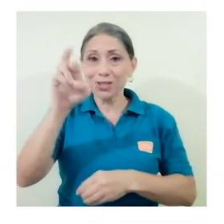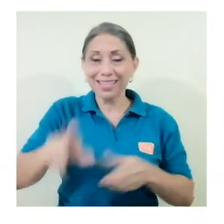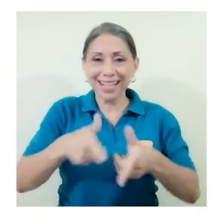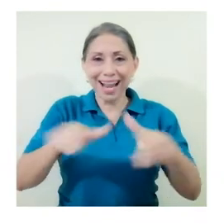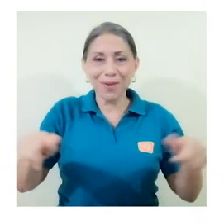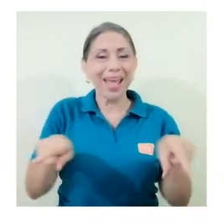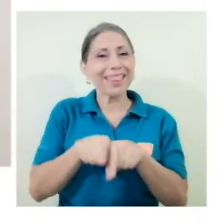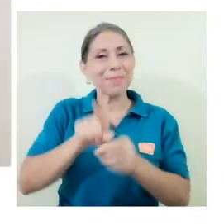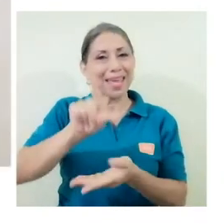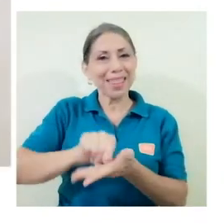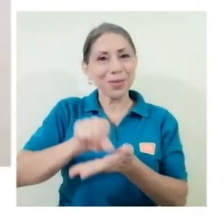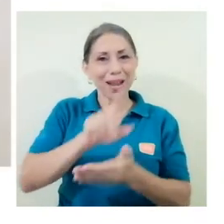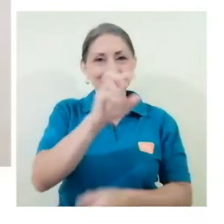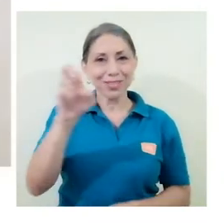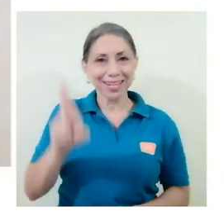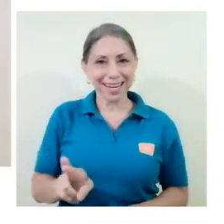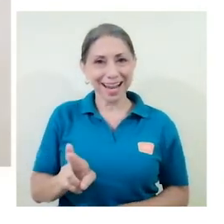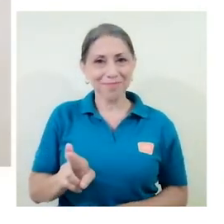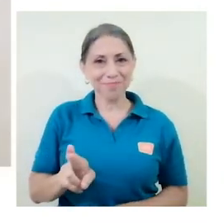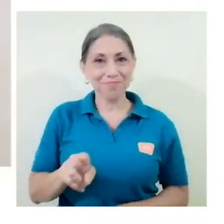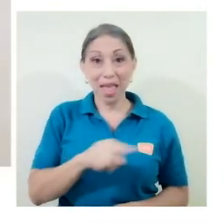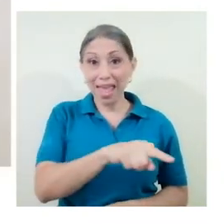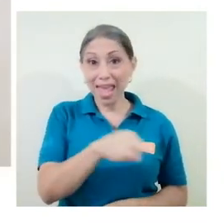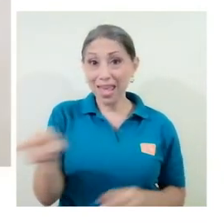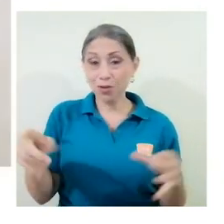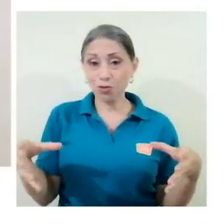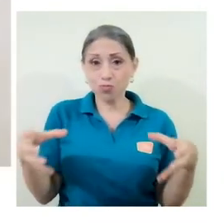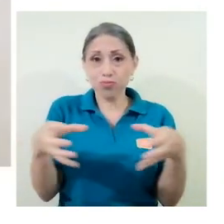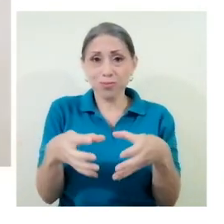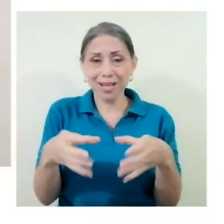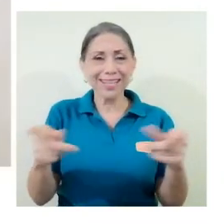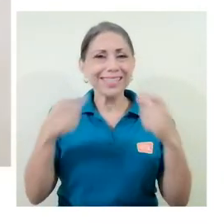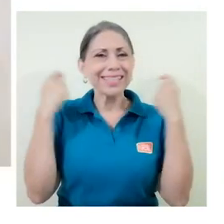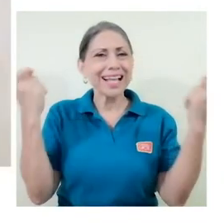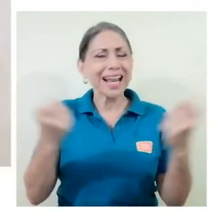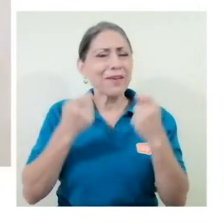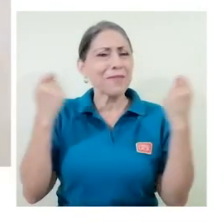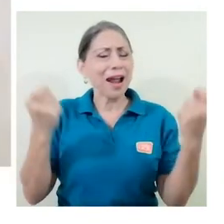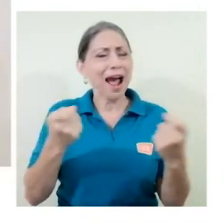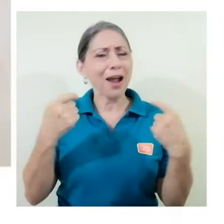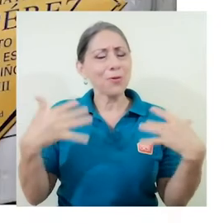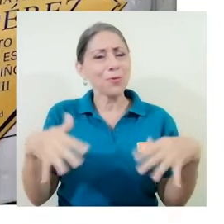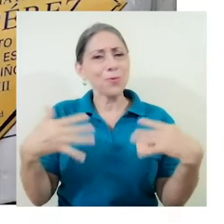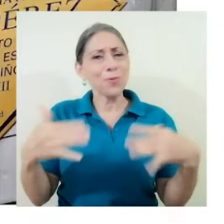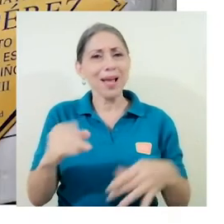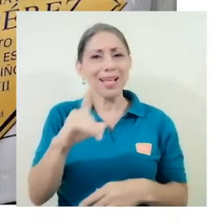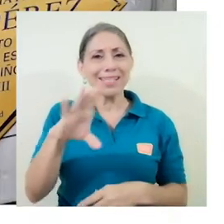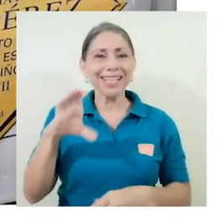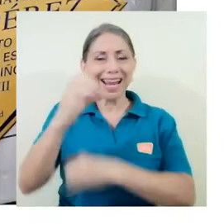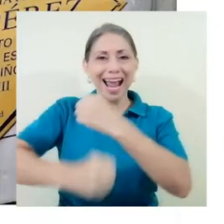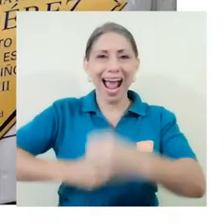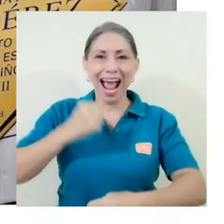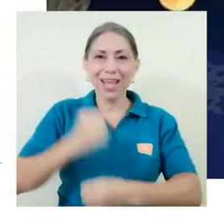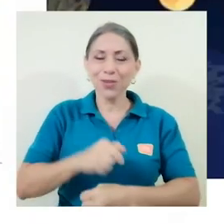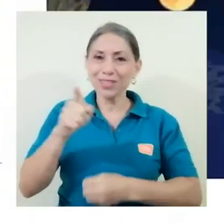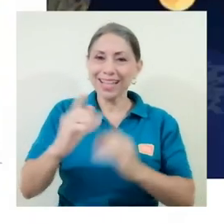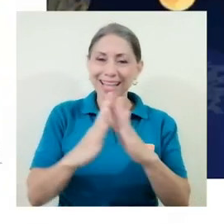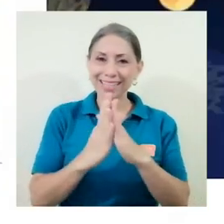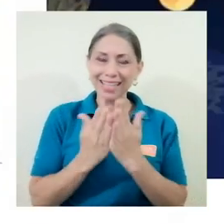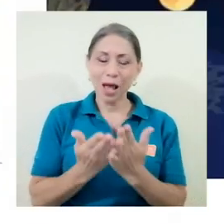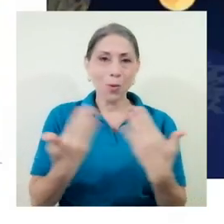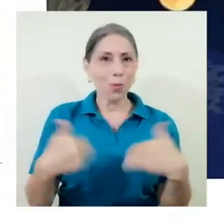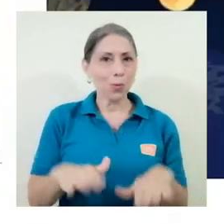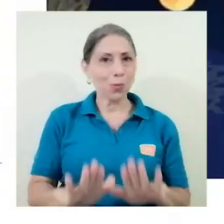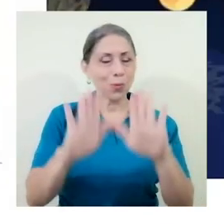la Lengua y la Editorial Costa Rica, quienes en conjunto celebraron con enorme agrado los 100 años de esta obra